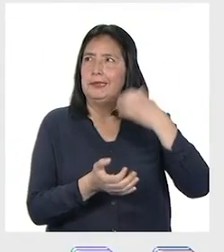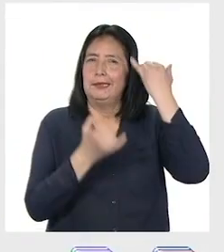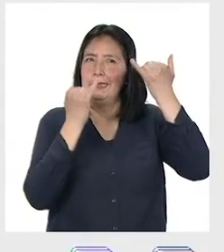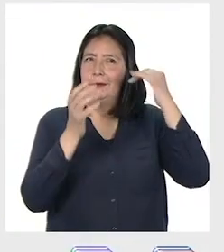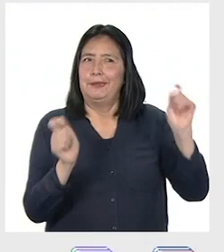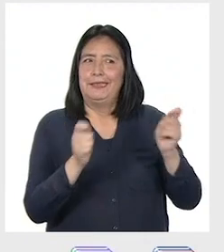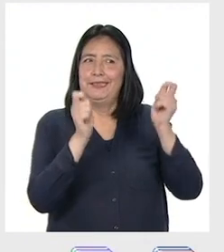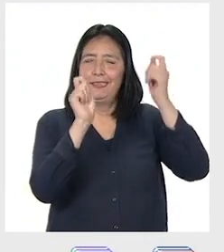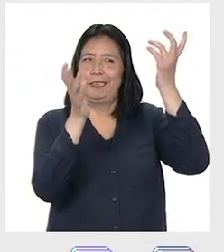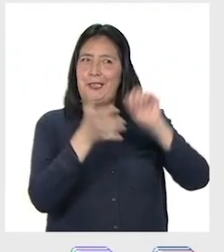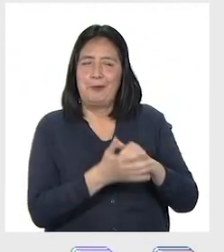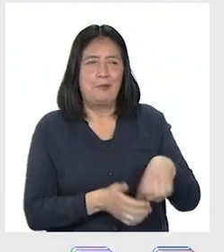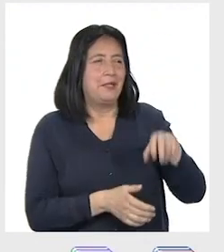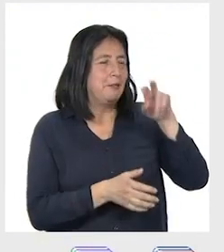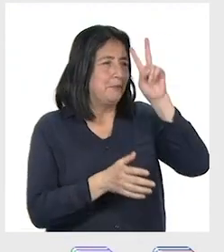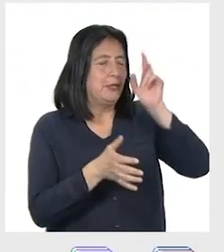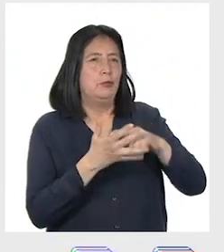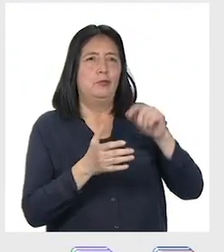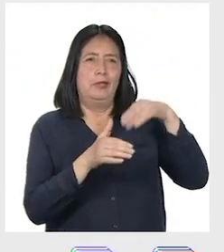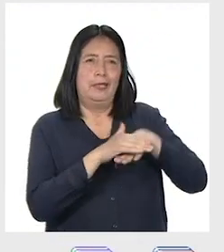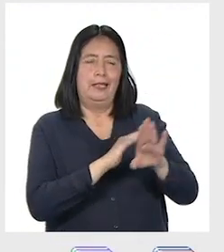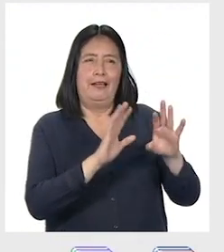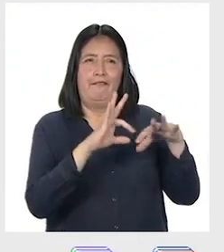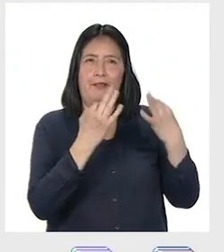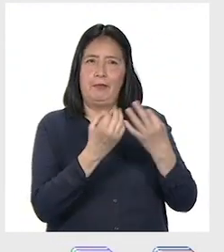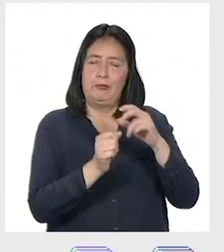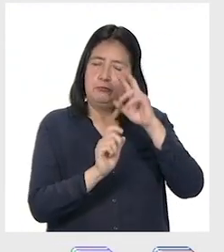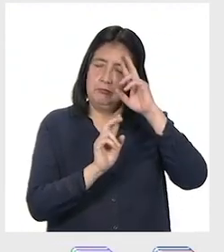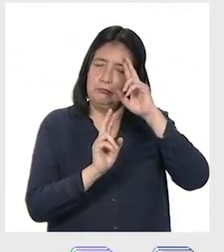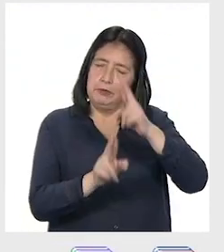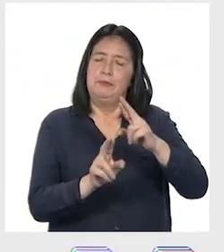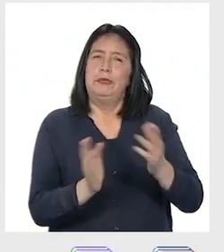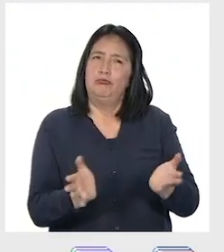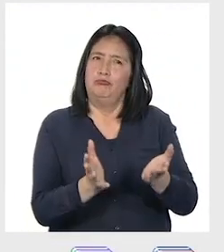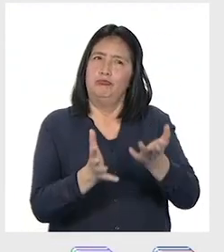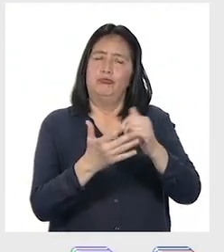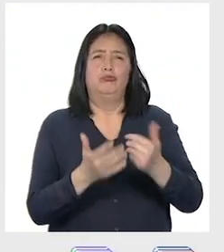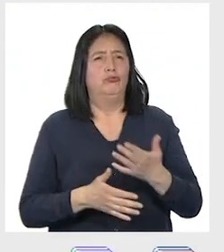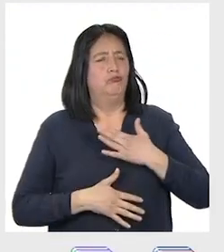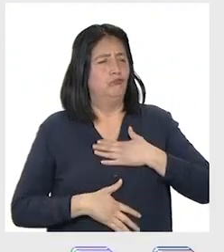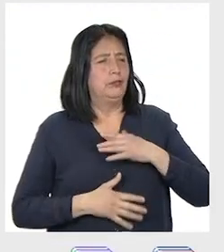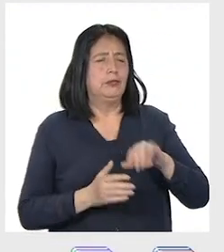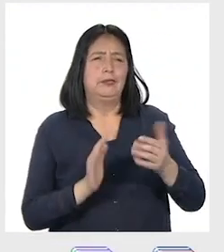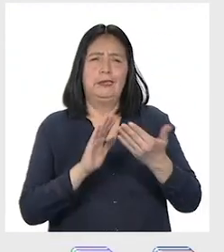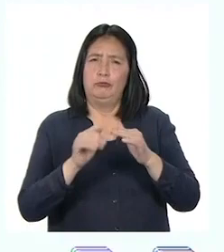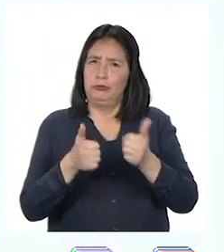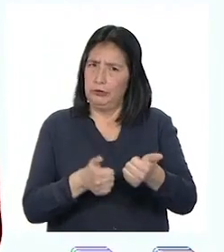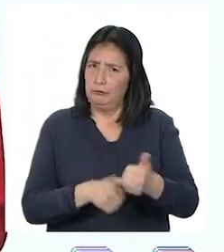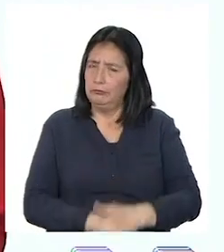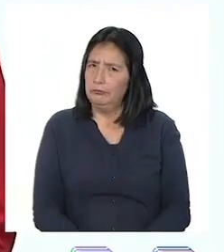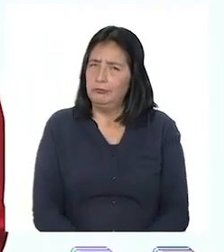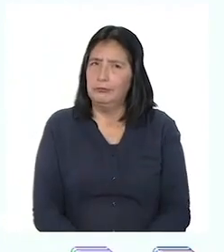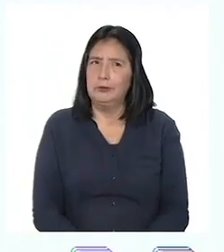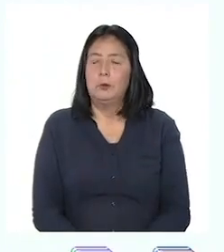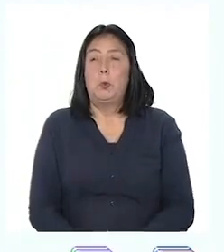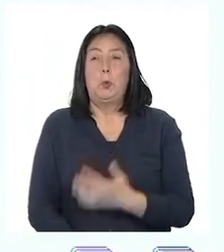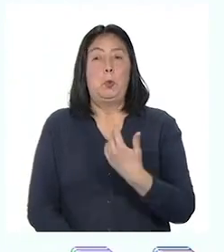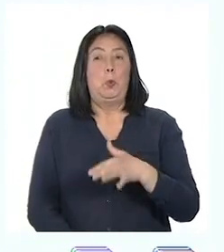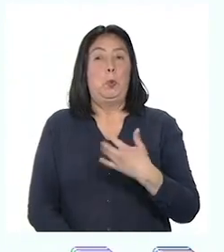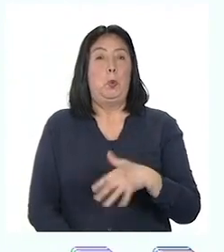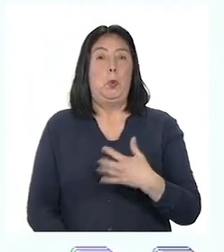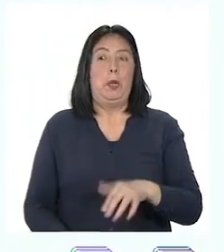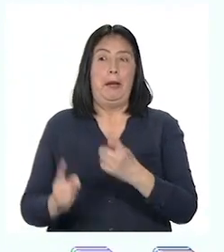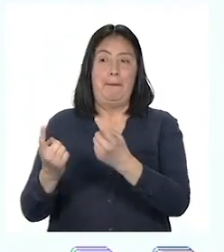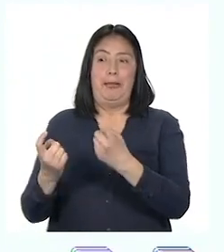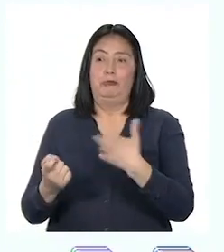celebrar las fiestas patrias en familia? ¿Que promuevan el respeto de los derechos y el bienestar de nuestra comunidad? ¡Guau! ¡Qué